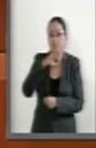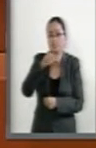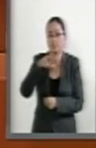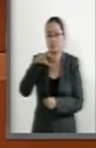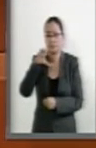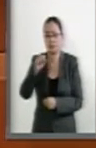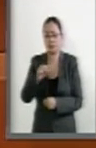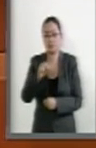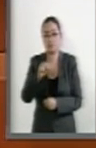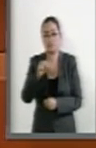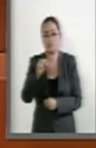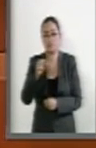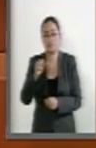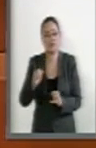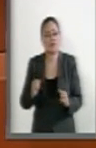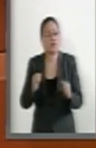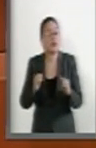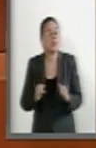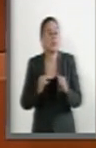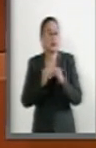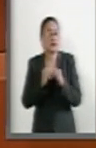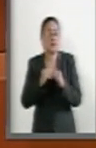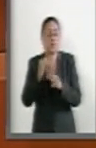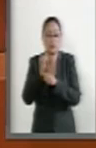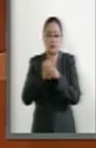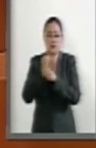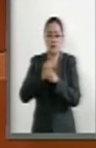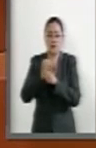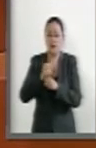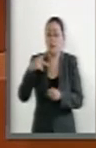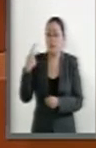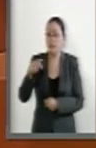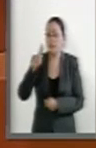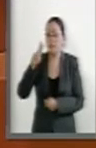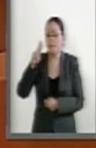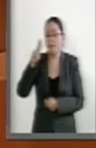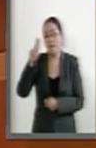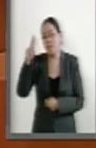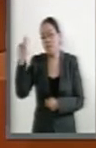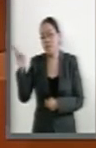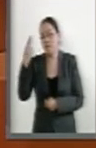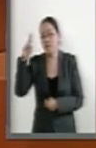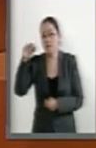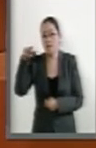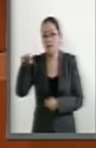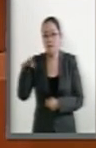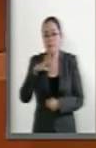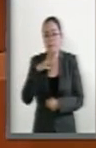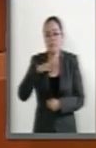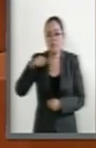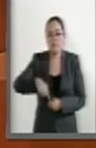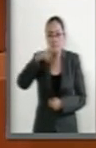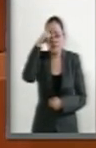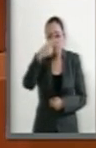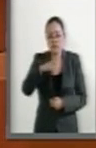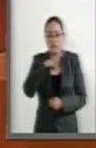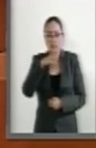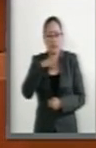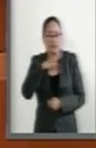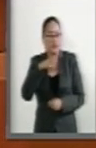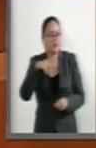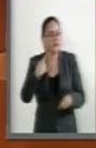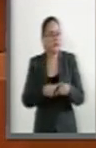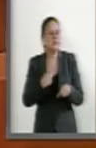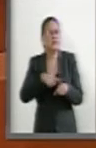Instituto de Investigaciones Sociales de la Universidad Nacional Autónoma de México, en México se vive una pandemia de